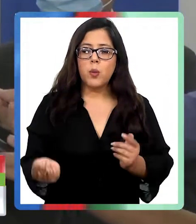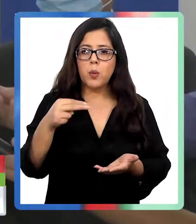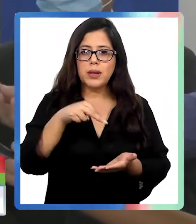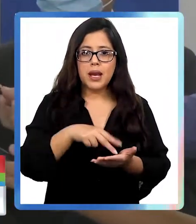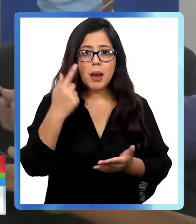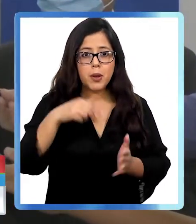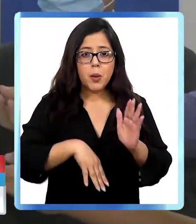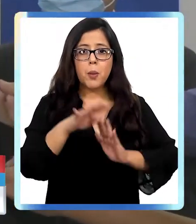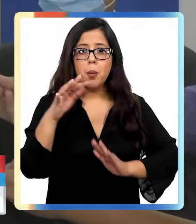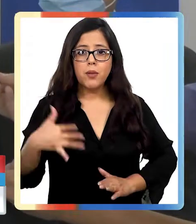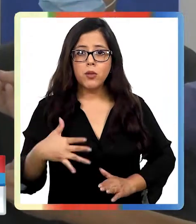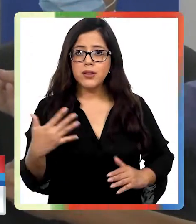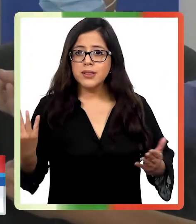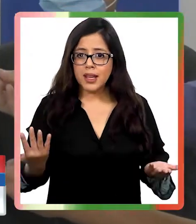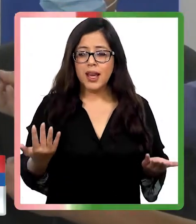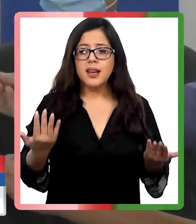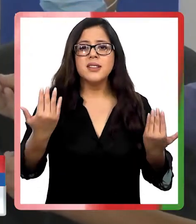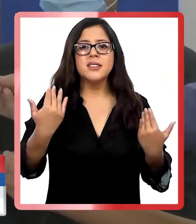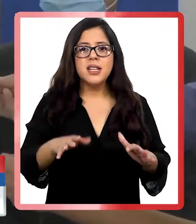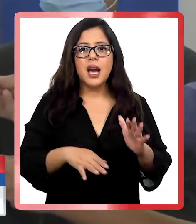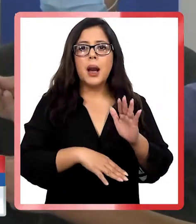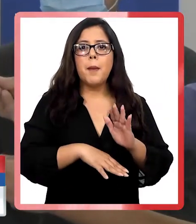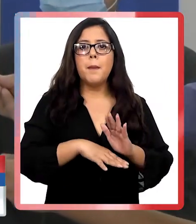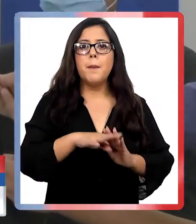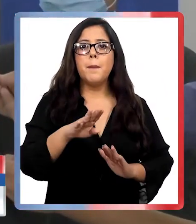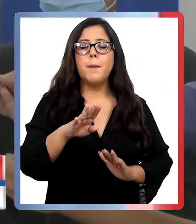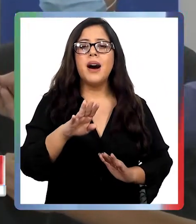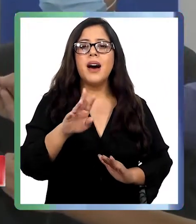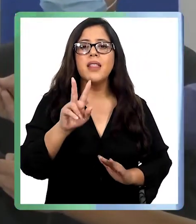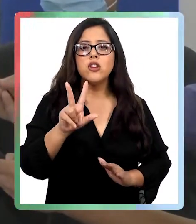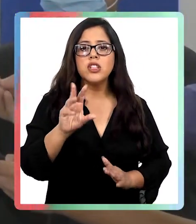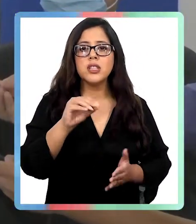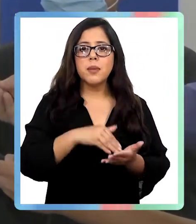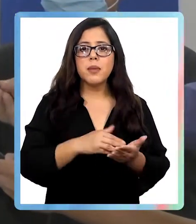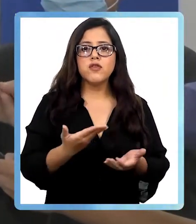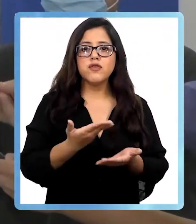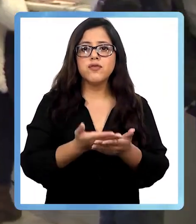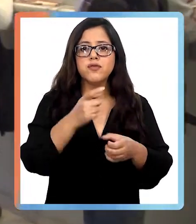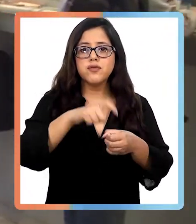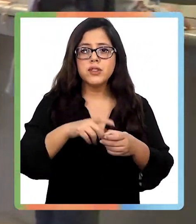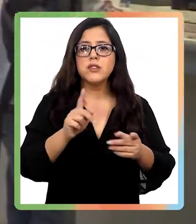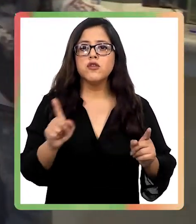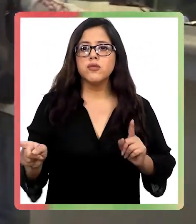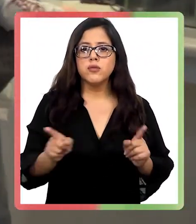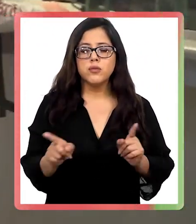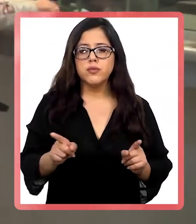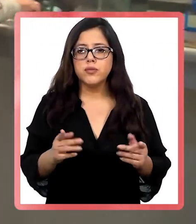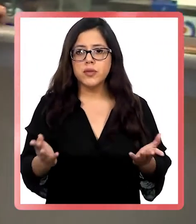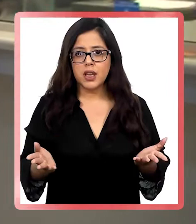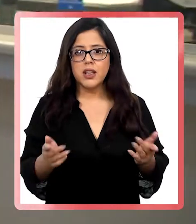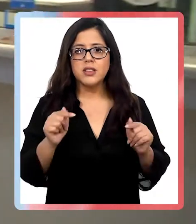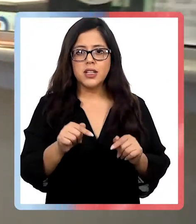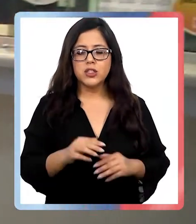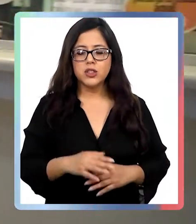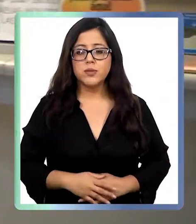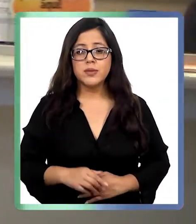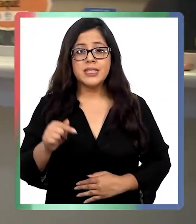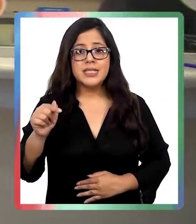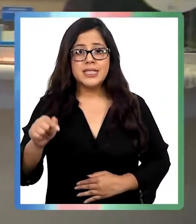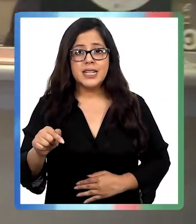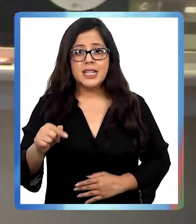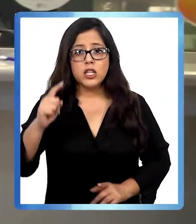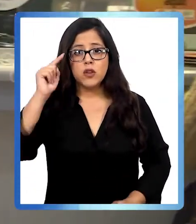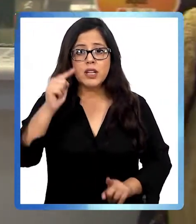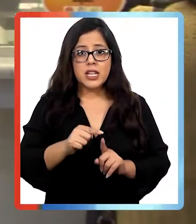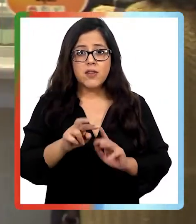más importante es que ya van más de 80.000 solicitudes que han sido gestionadas a través de estos canales. El principal requisito es